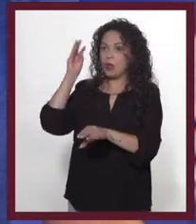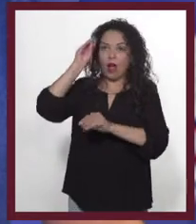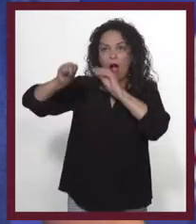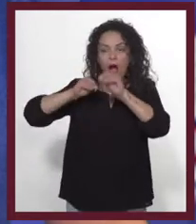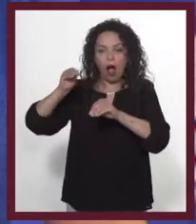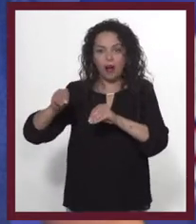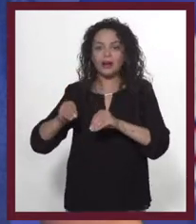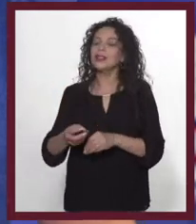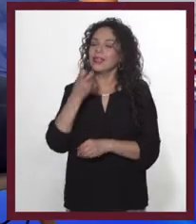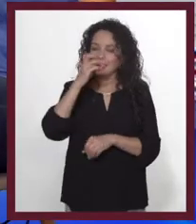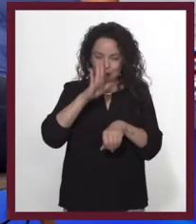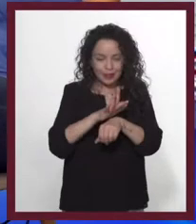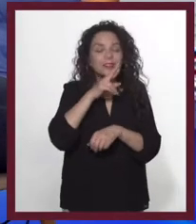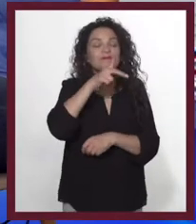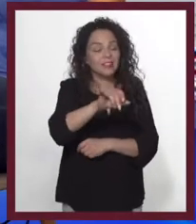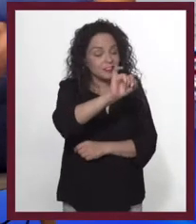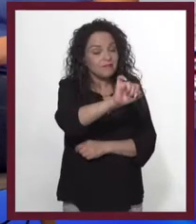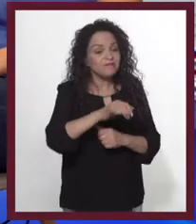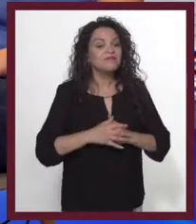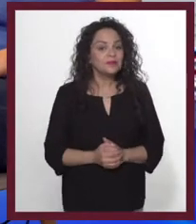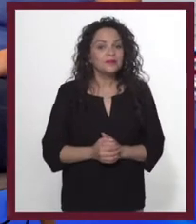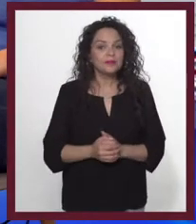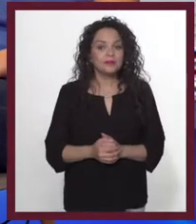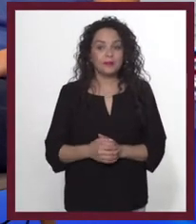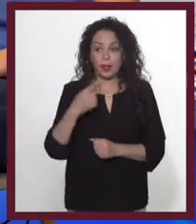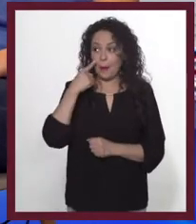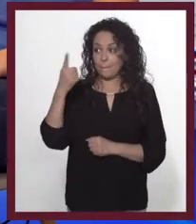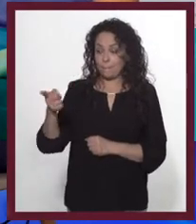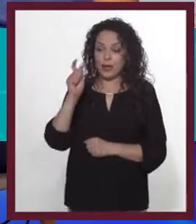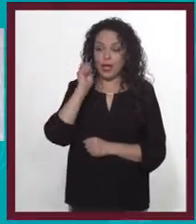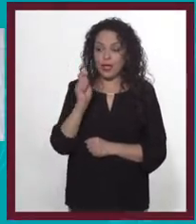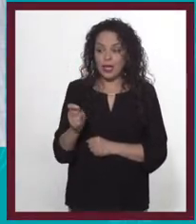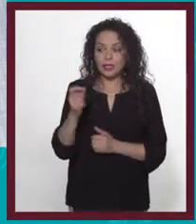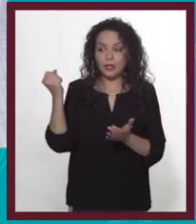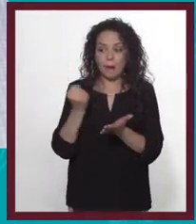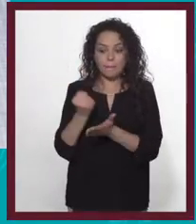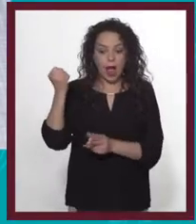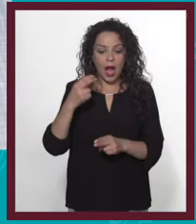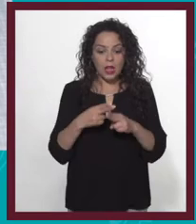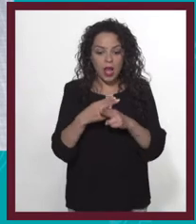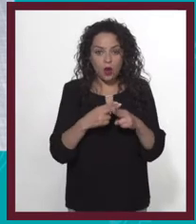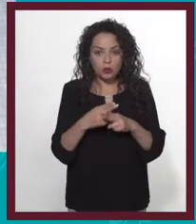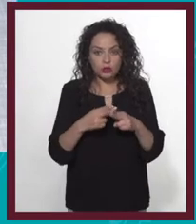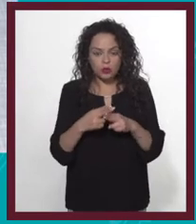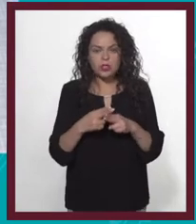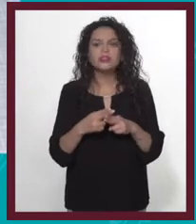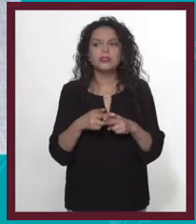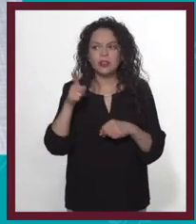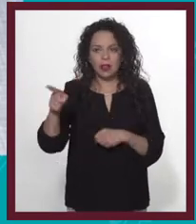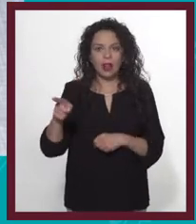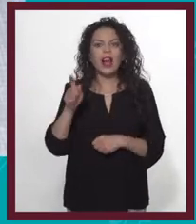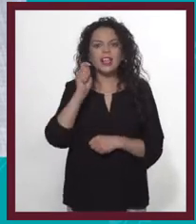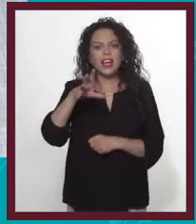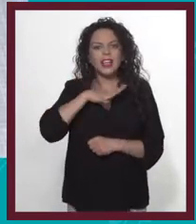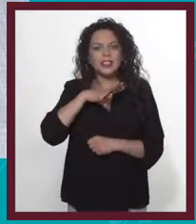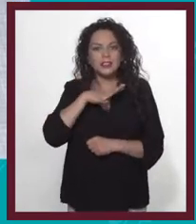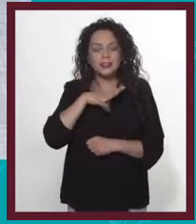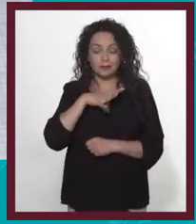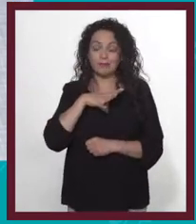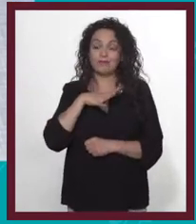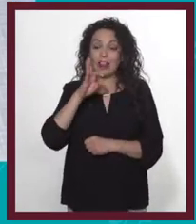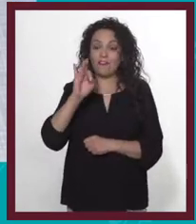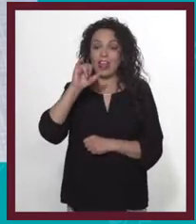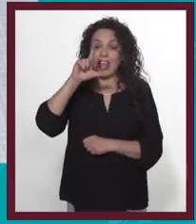mundo. ¡Mucho mejor! Este anuncio de una marca de cuchillos tiene algo que a su público le interesa.